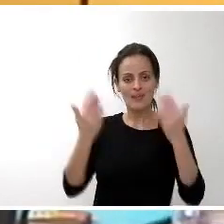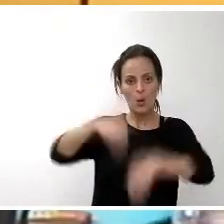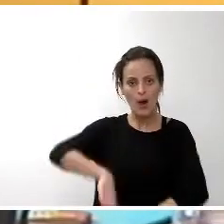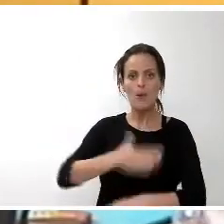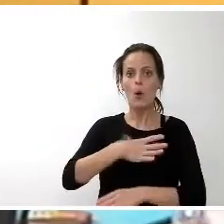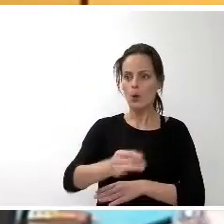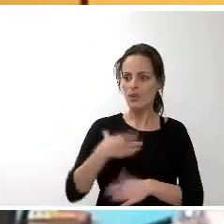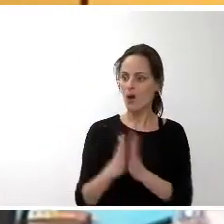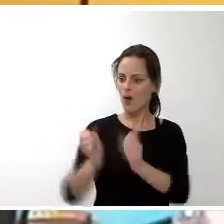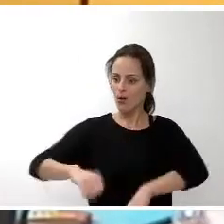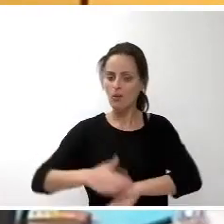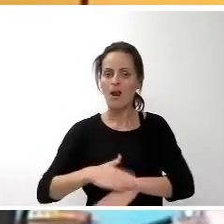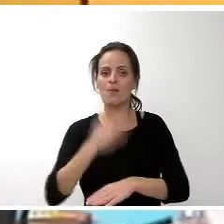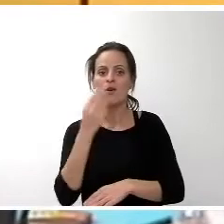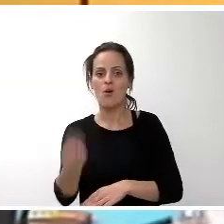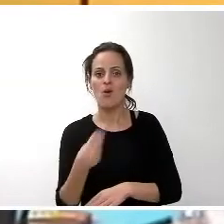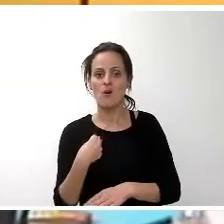de la ciudadanía.